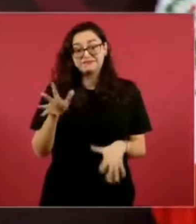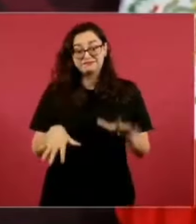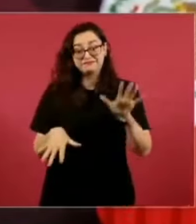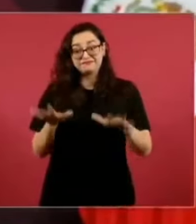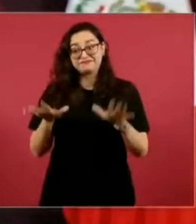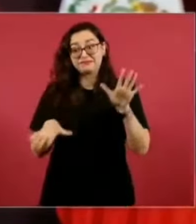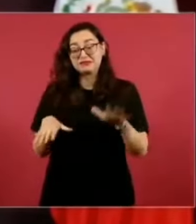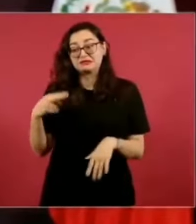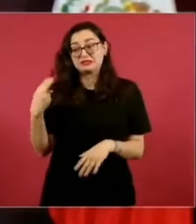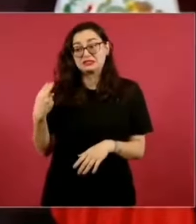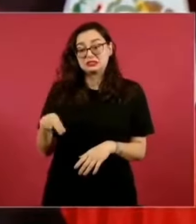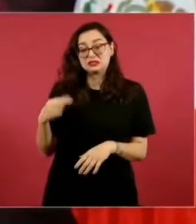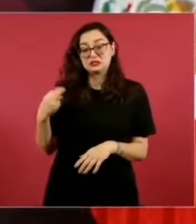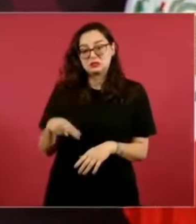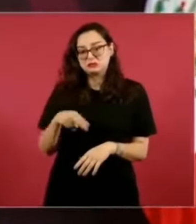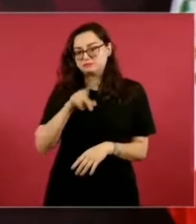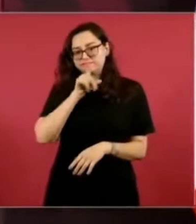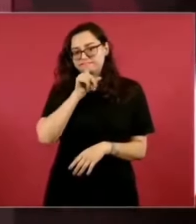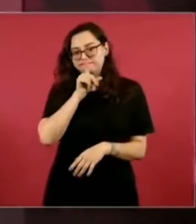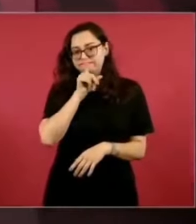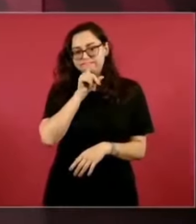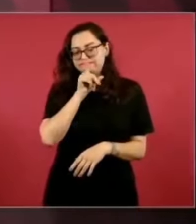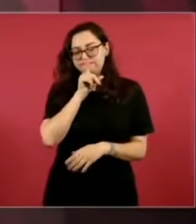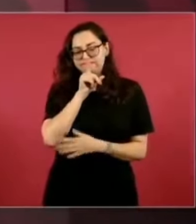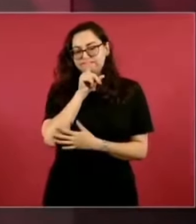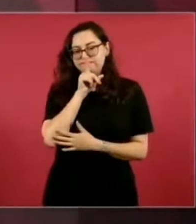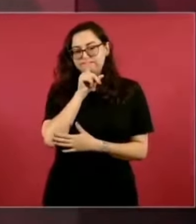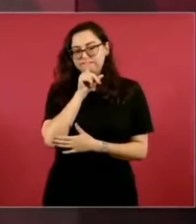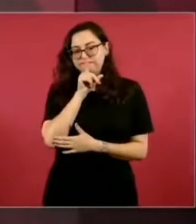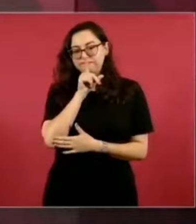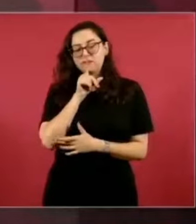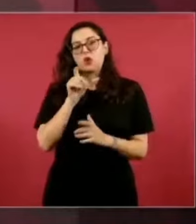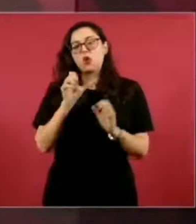los